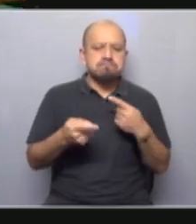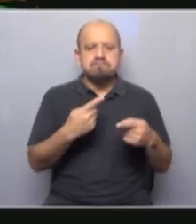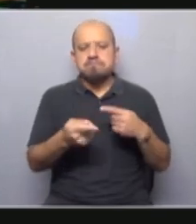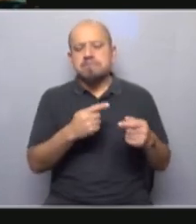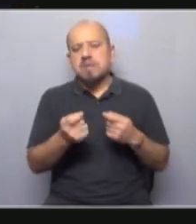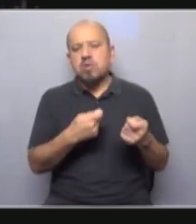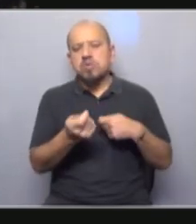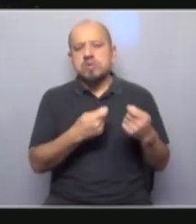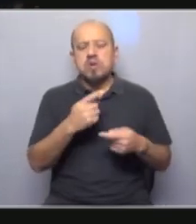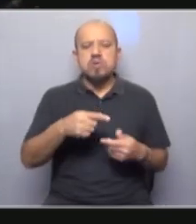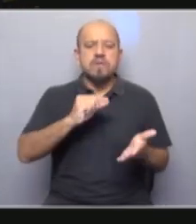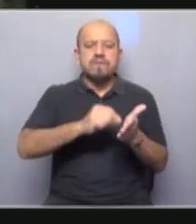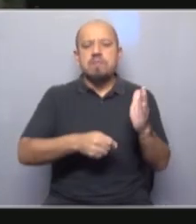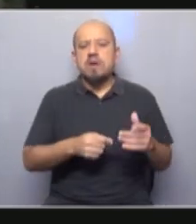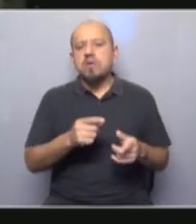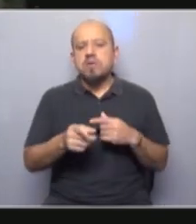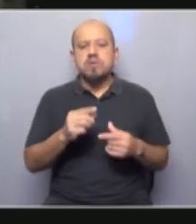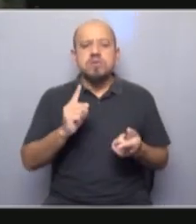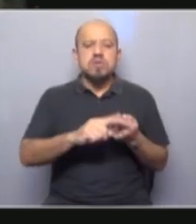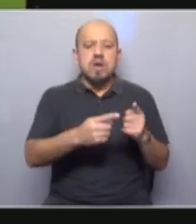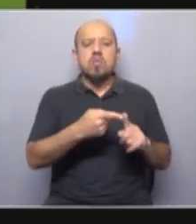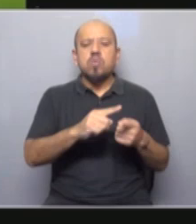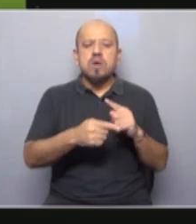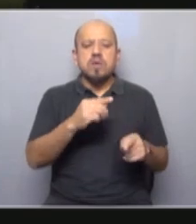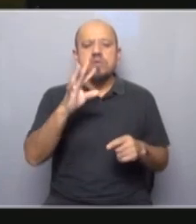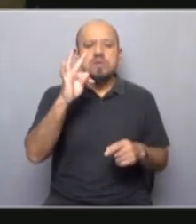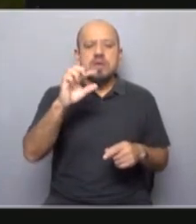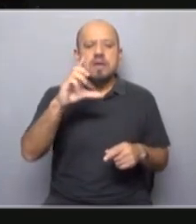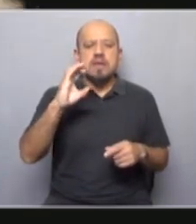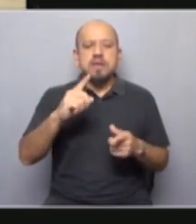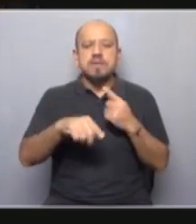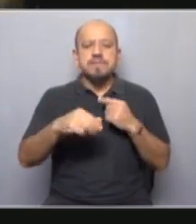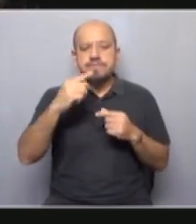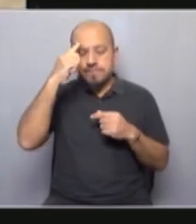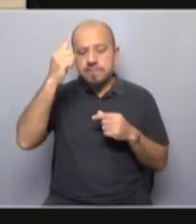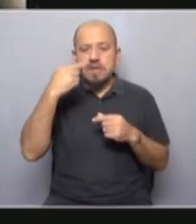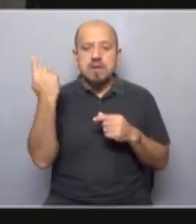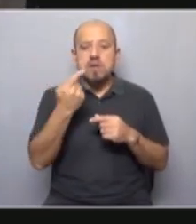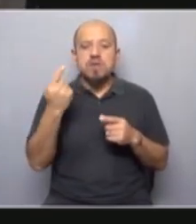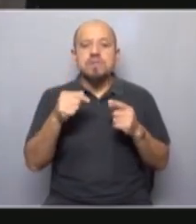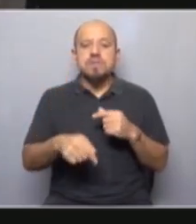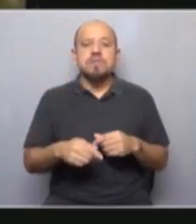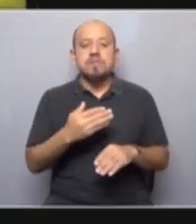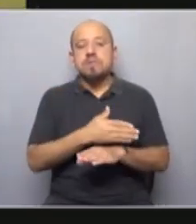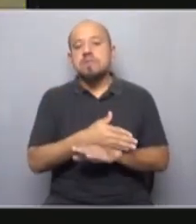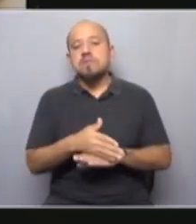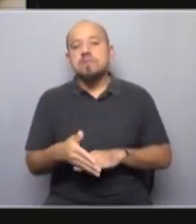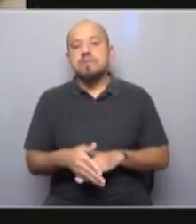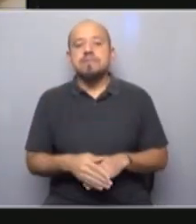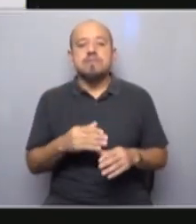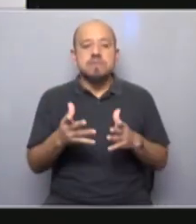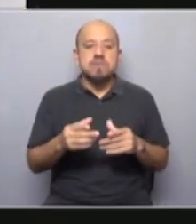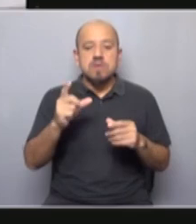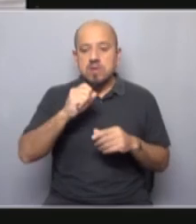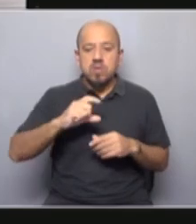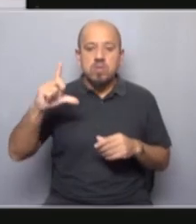decenas de tratados de libre comercio y tratados de protección de las inversiones extranjeras, cuyas consecuencias han sido múltiples, como